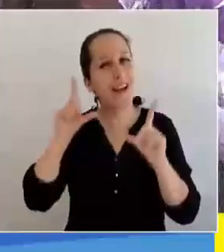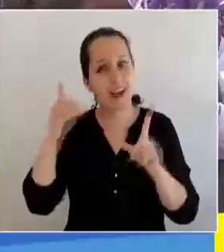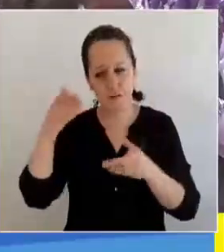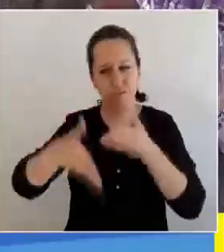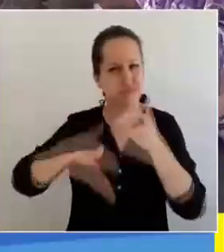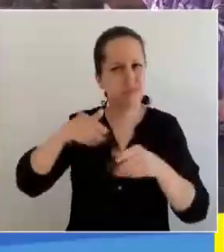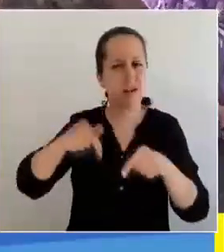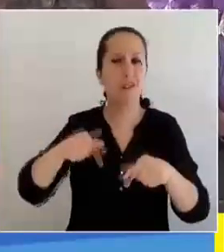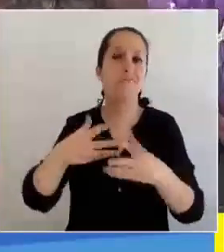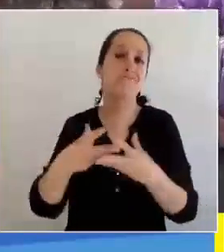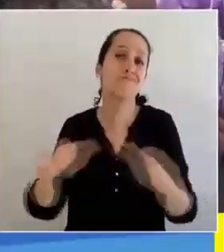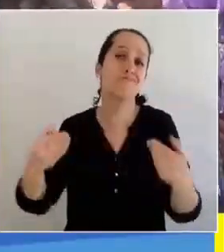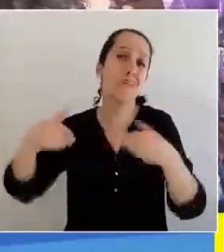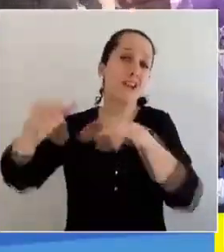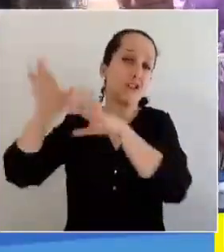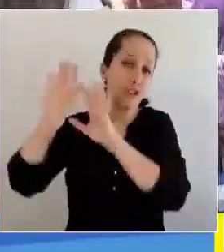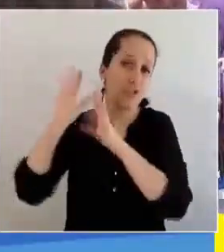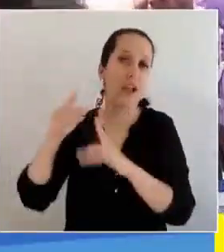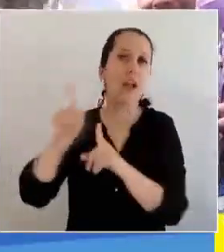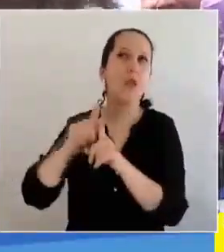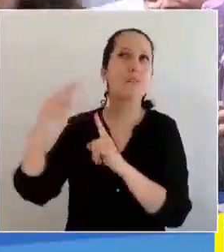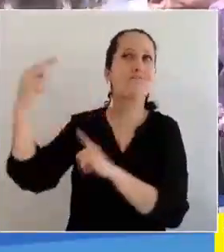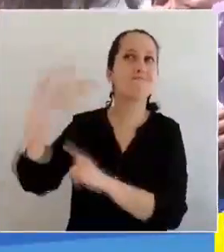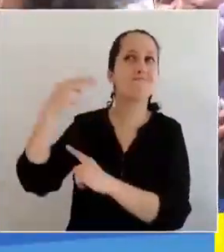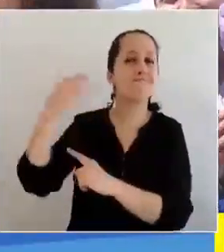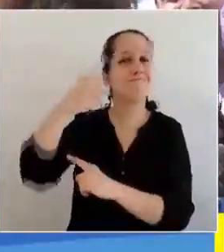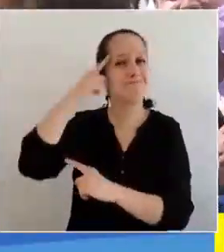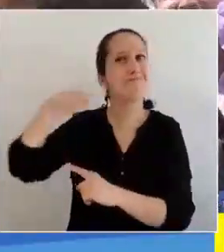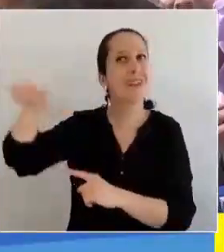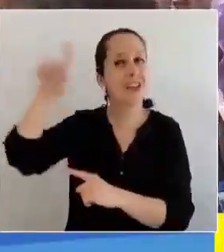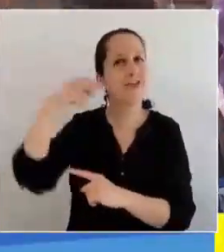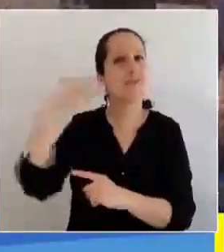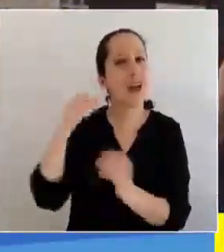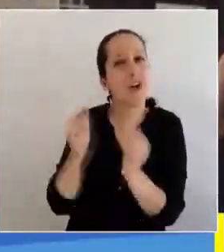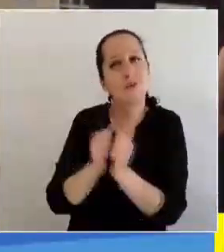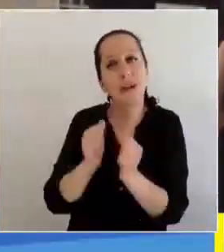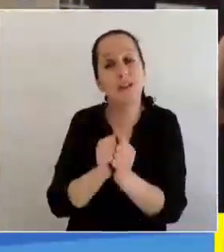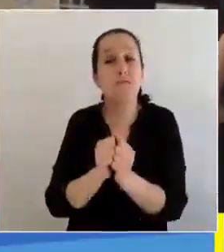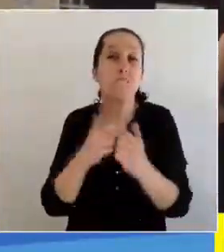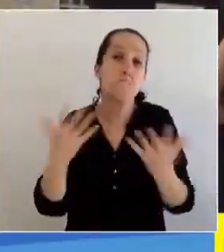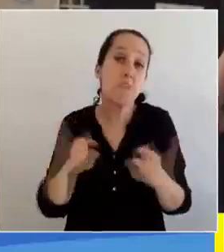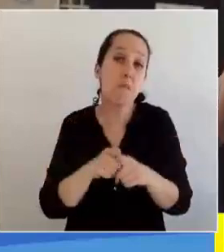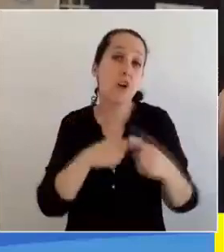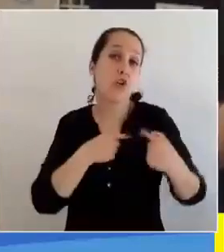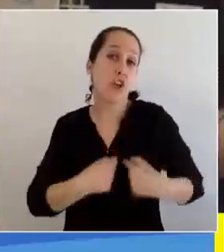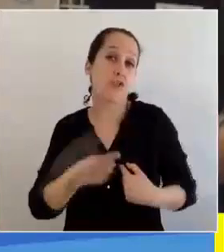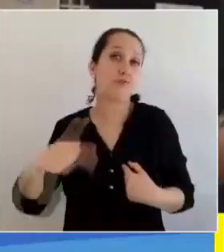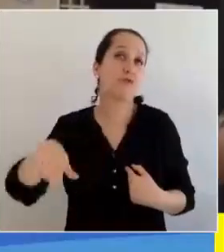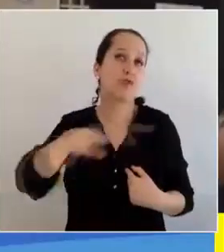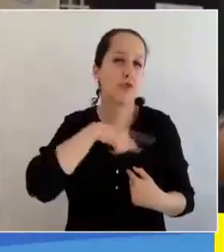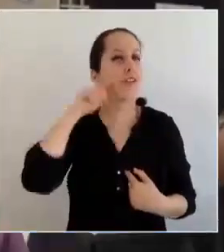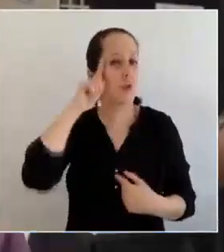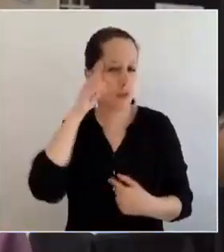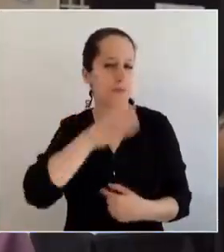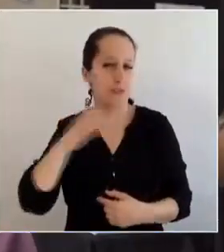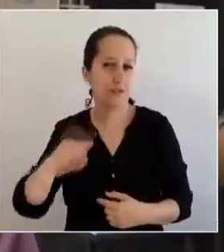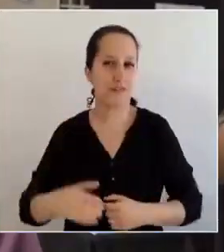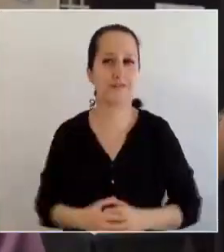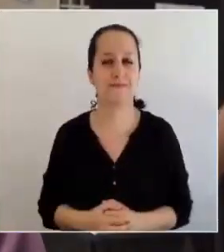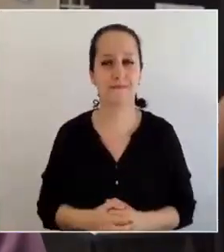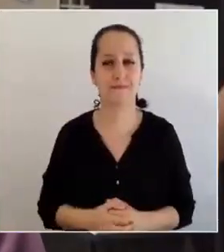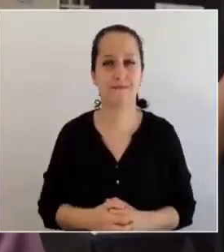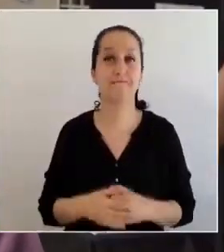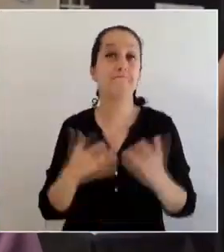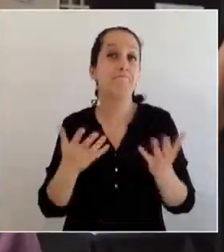presentes, usuarios nuestros y que han partido, pero que nos siguen acompañando desde más arriba y desde los corazones de todos nosotros.